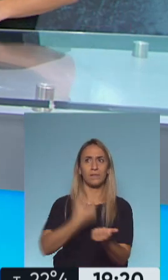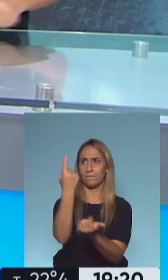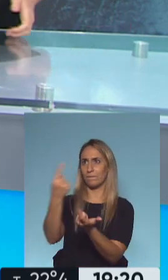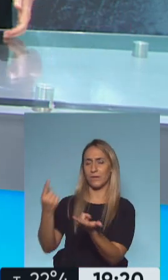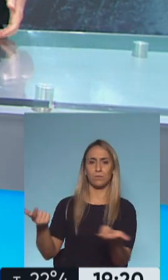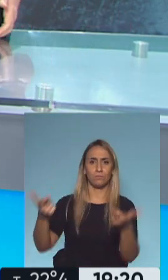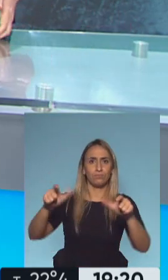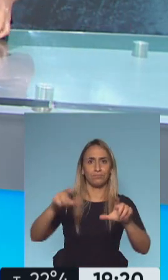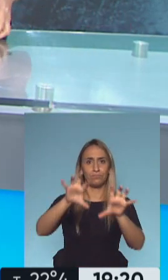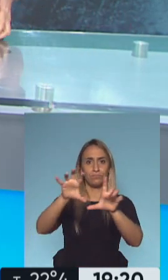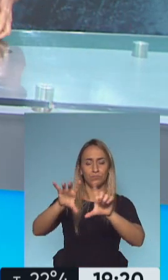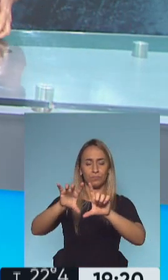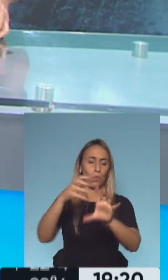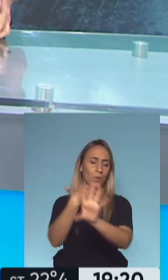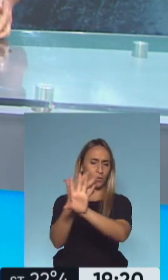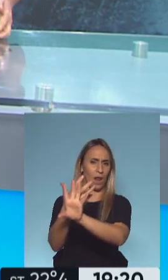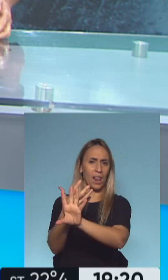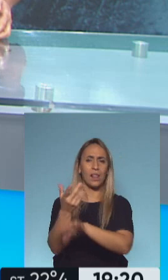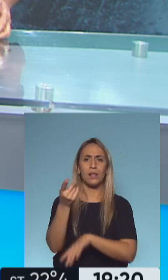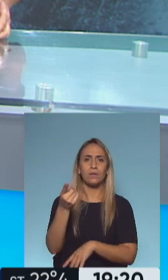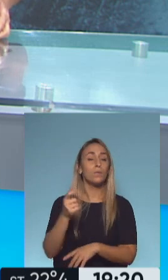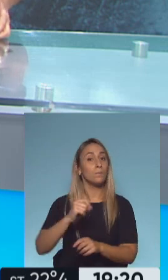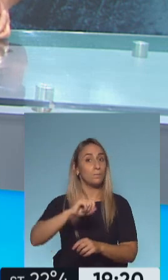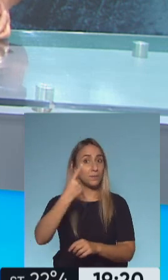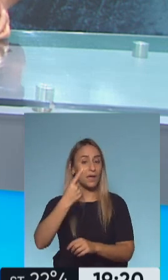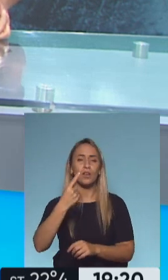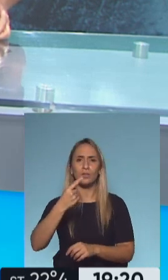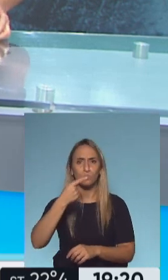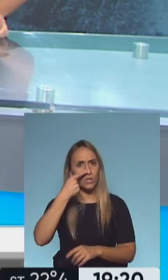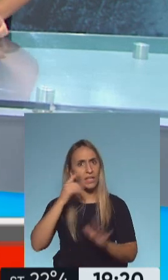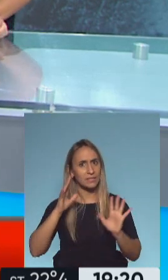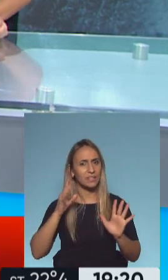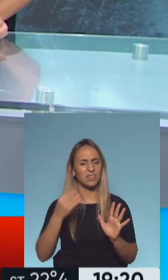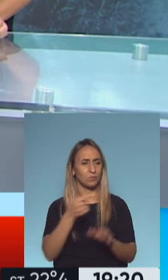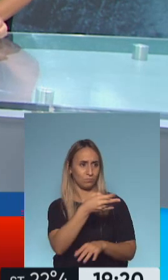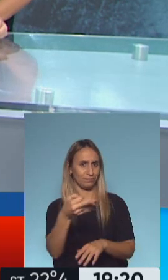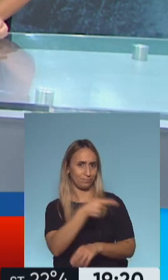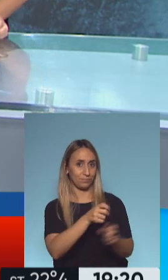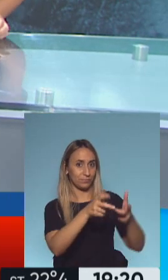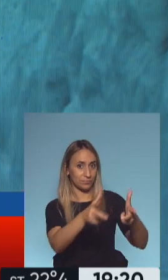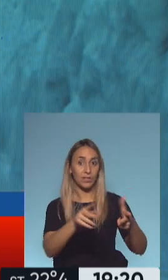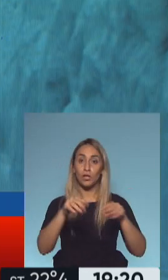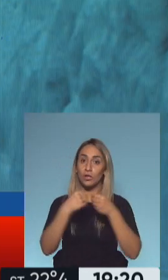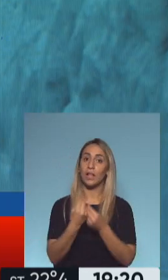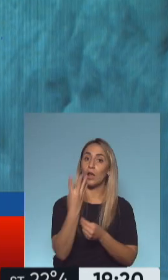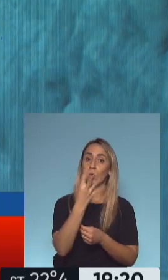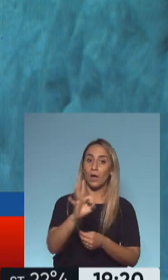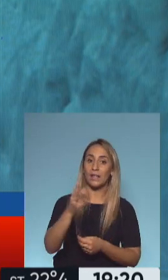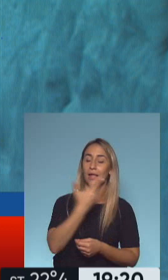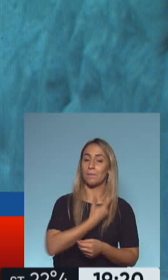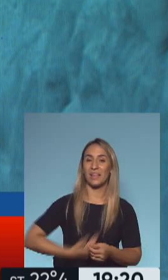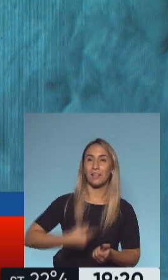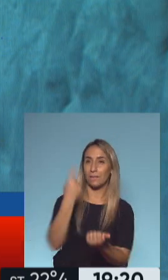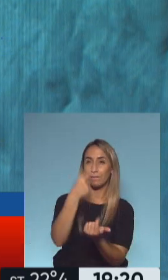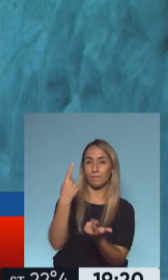esa reunión, Yelen? Bueno, lo primero que es interesante remarcar, y lo decías vos recién, que fueron 40 los jefes de Estado invitados por el presidente